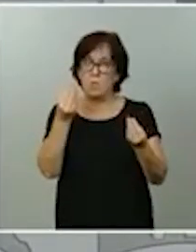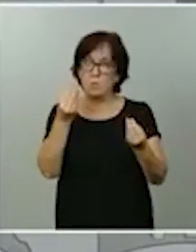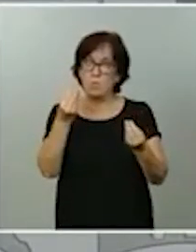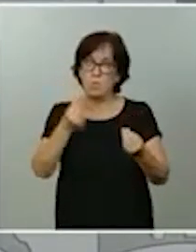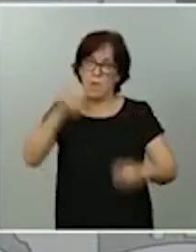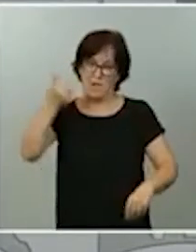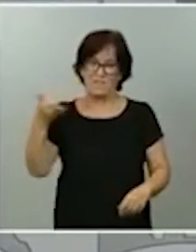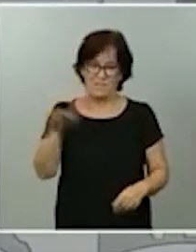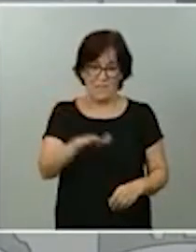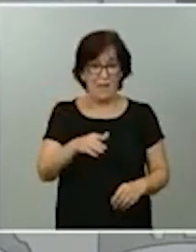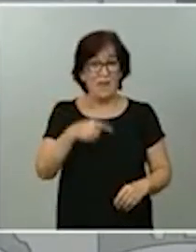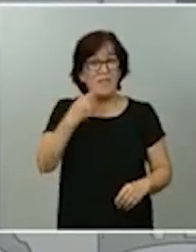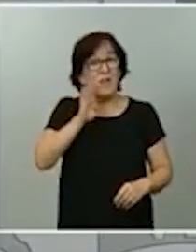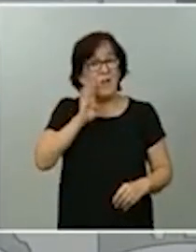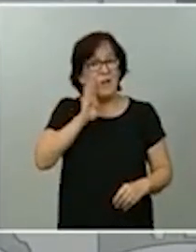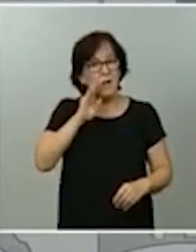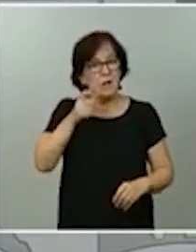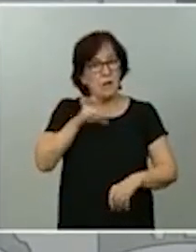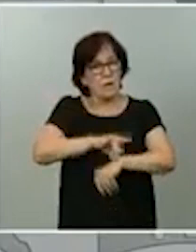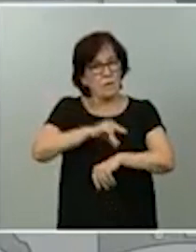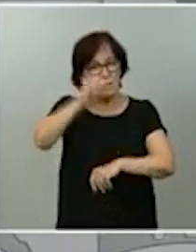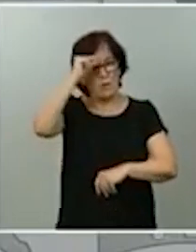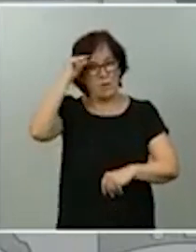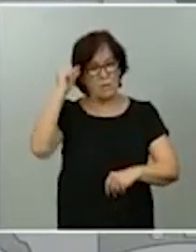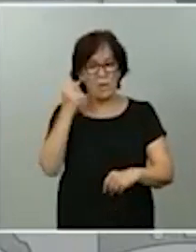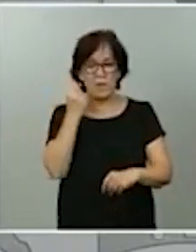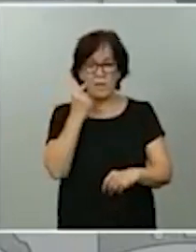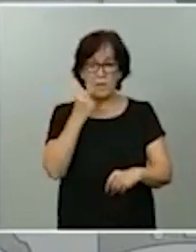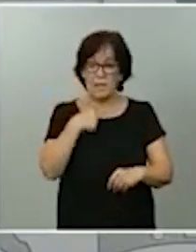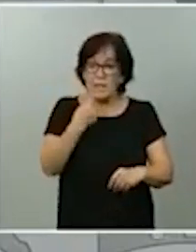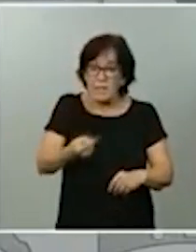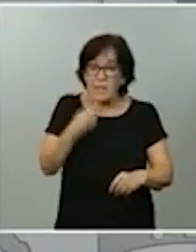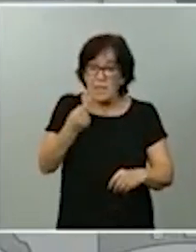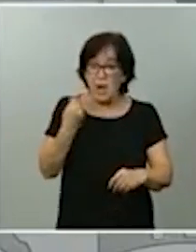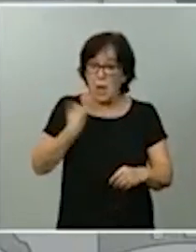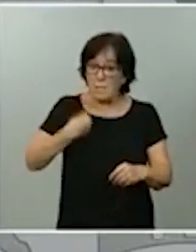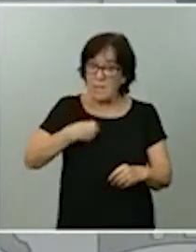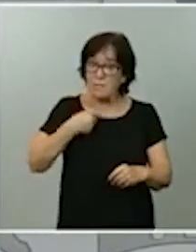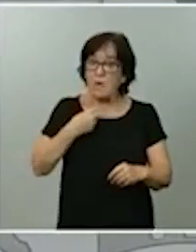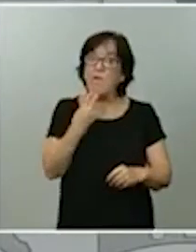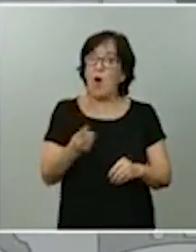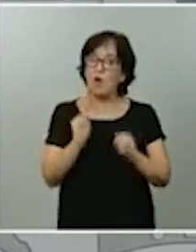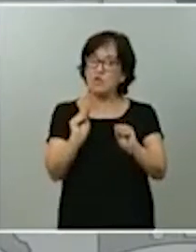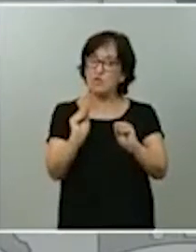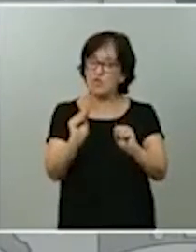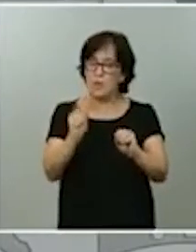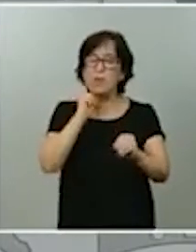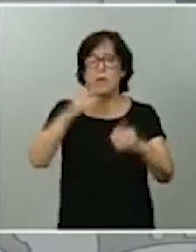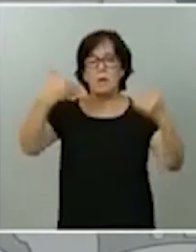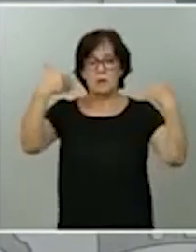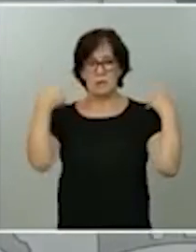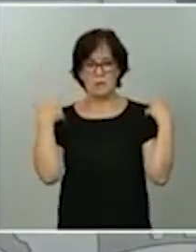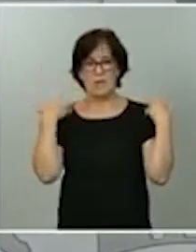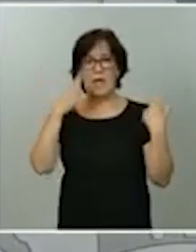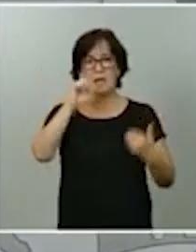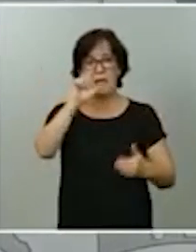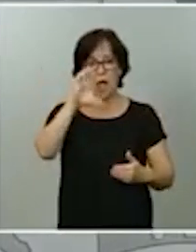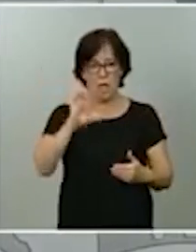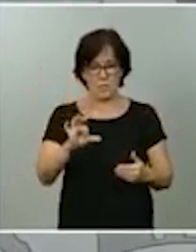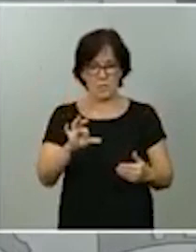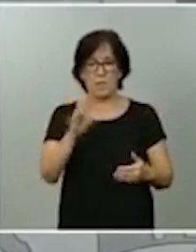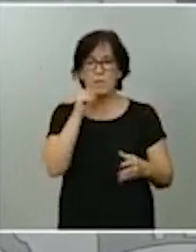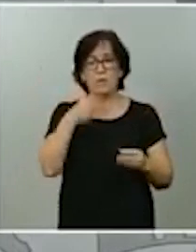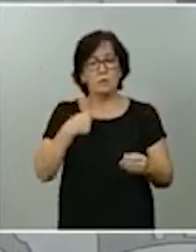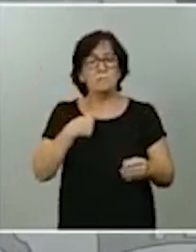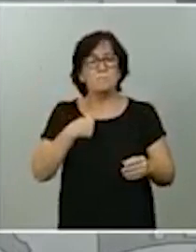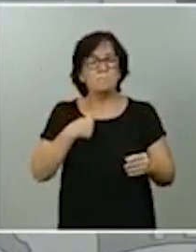es lo que dijo el doctor Simón y todas y cada una de las palabras que dijo el doctor Simón, el responsable del CAES, son suscritas por el